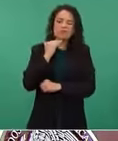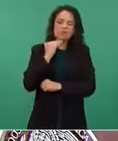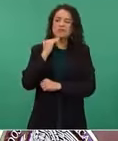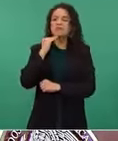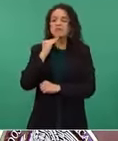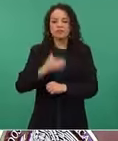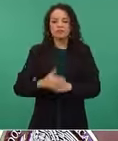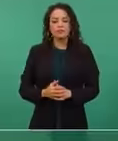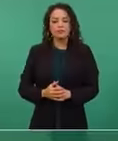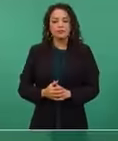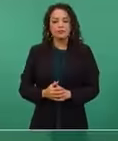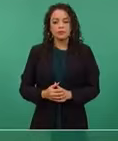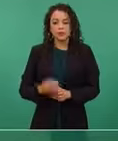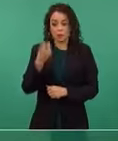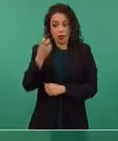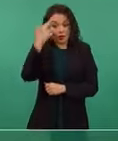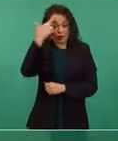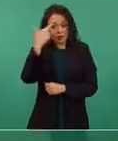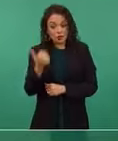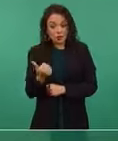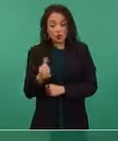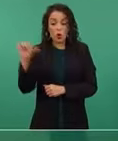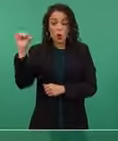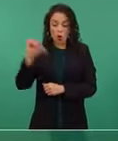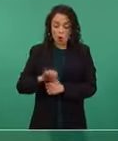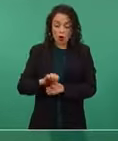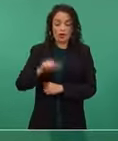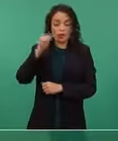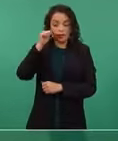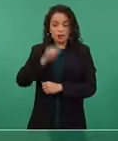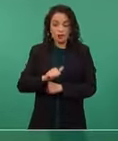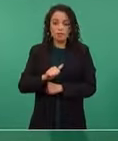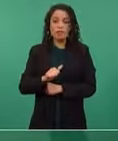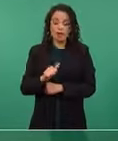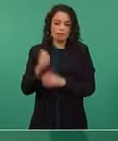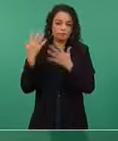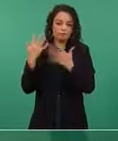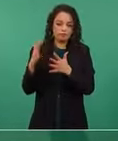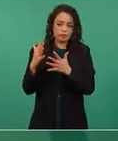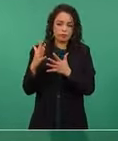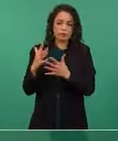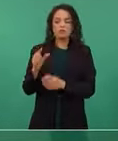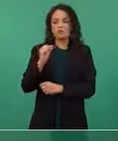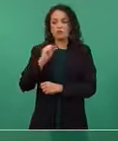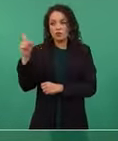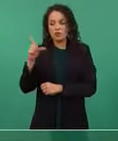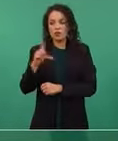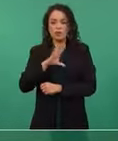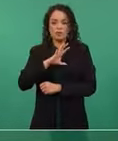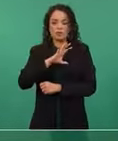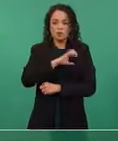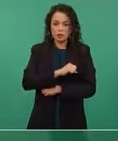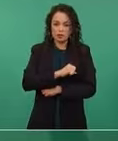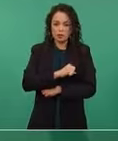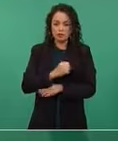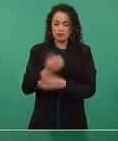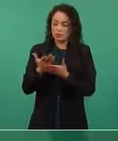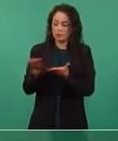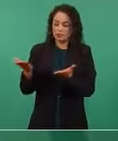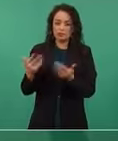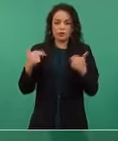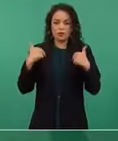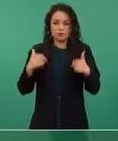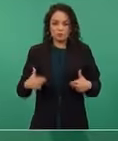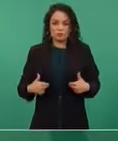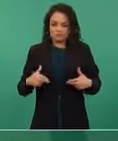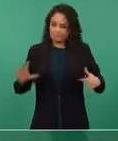Por ello, festejamos hoy y siempre la profesión, la pasión y la humanidad a la cual estamos atados.